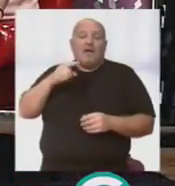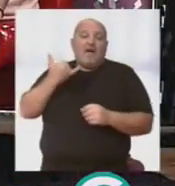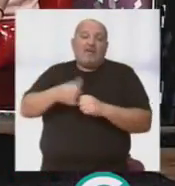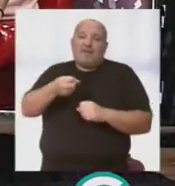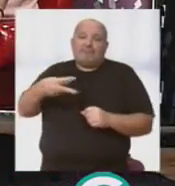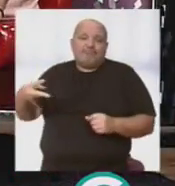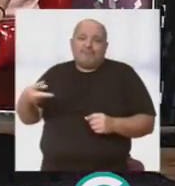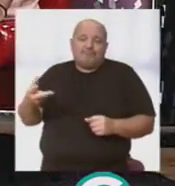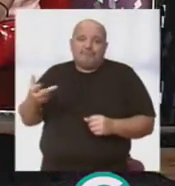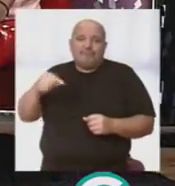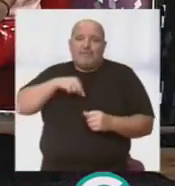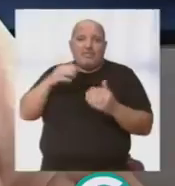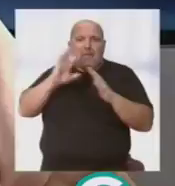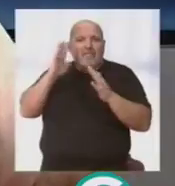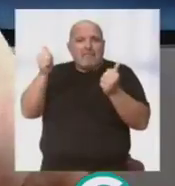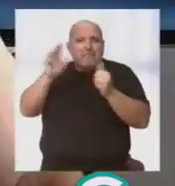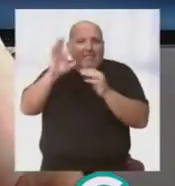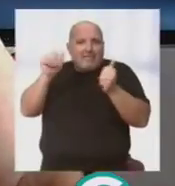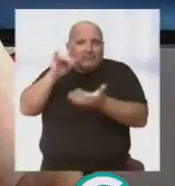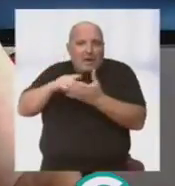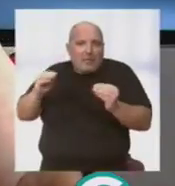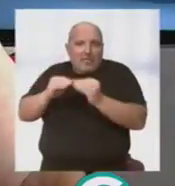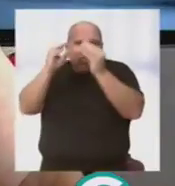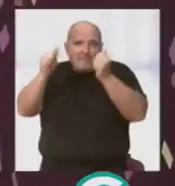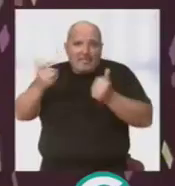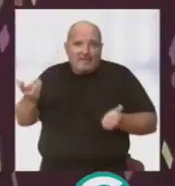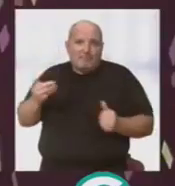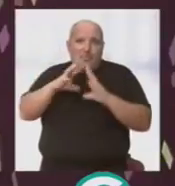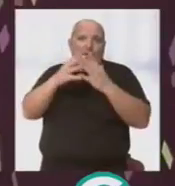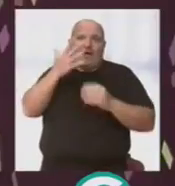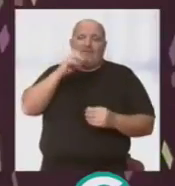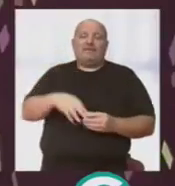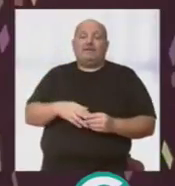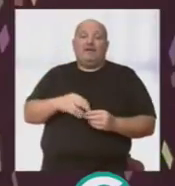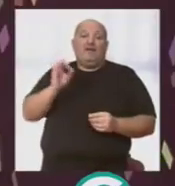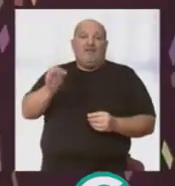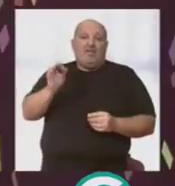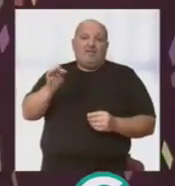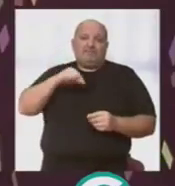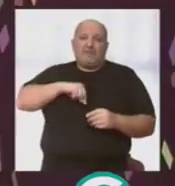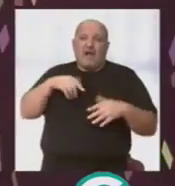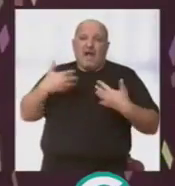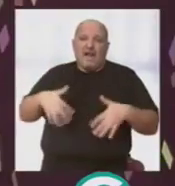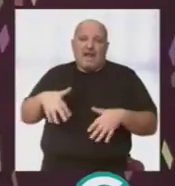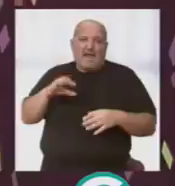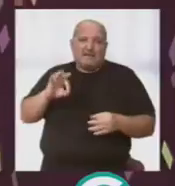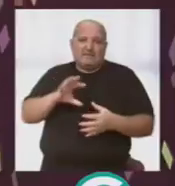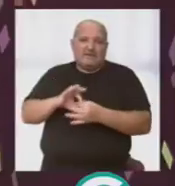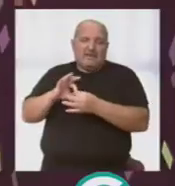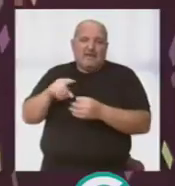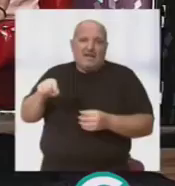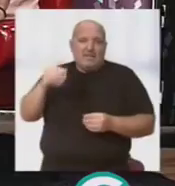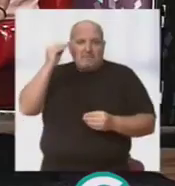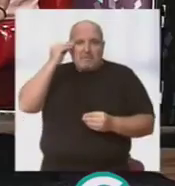quiso que pareciera su despedida del mundo del carnaval. Qué cierto es. Bueno, pues nos alegra desde luego que eso quedara en su